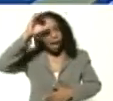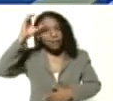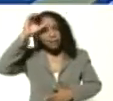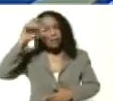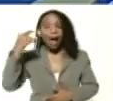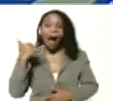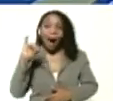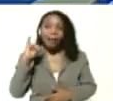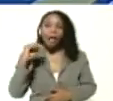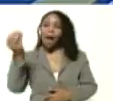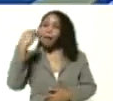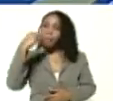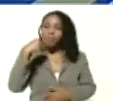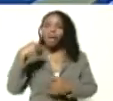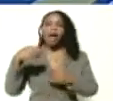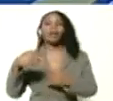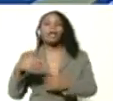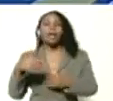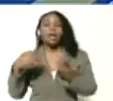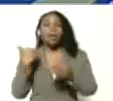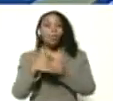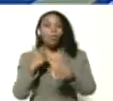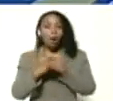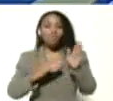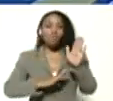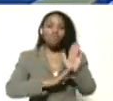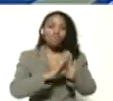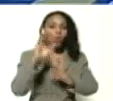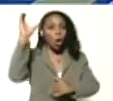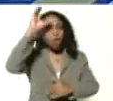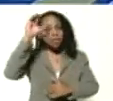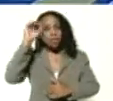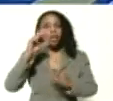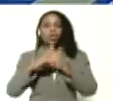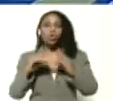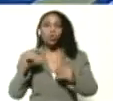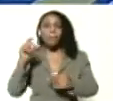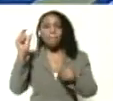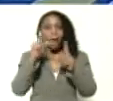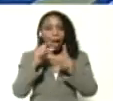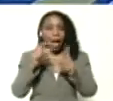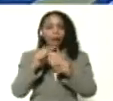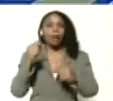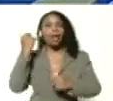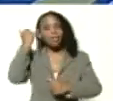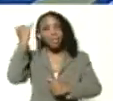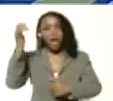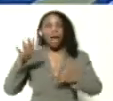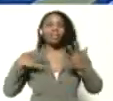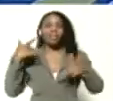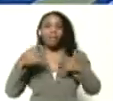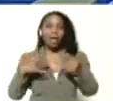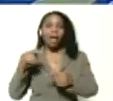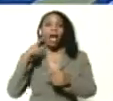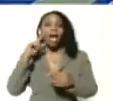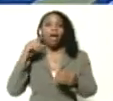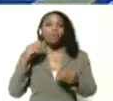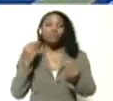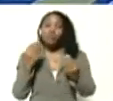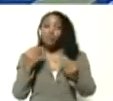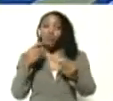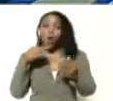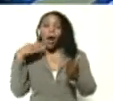alimentar la conciencia todos los días con argumentos con eventos con ejemplos sobre todo